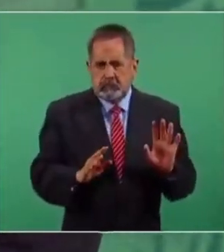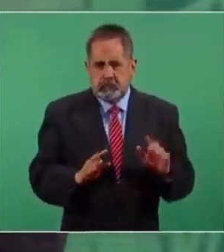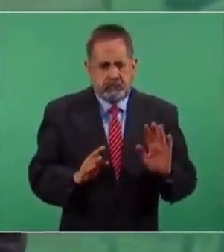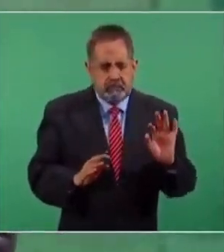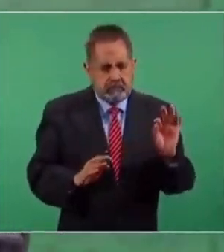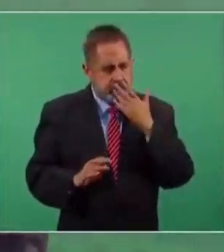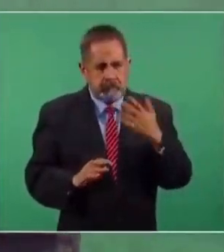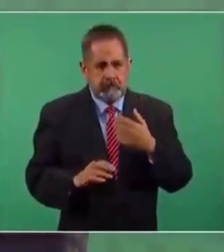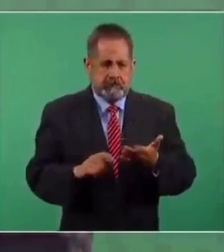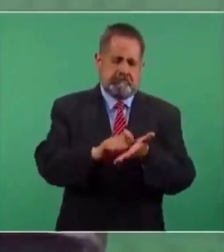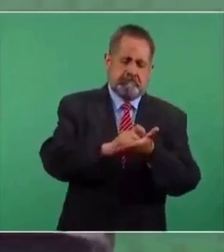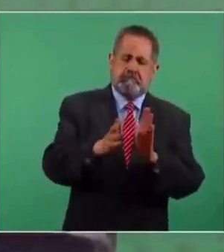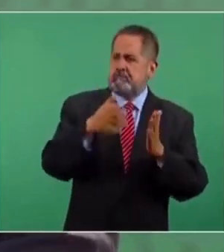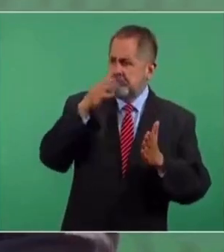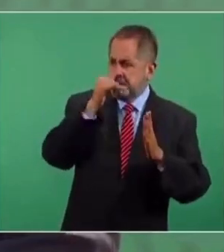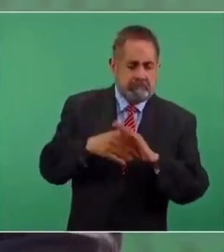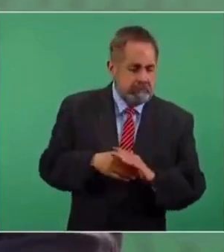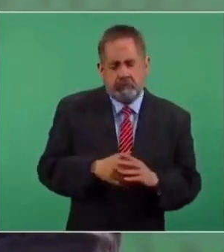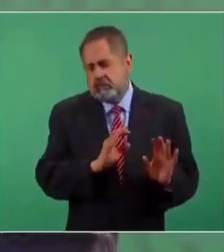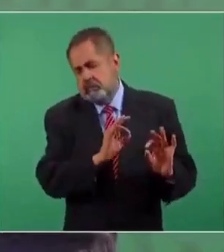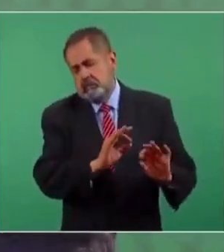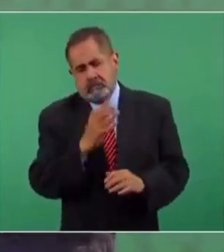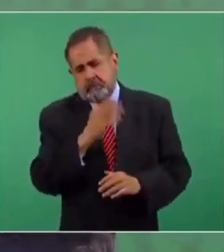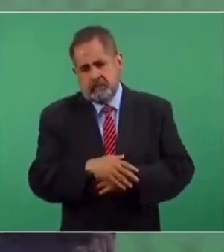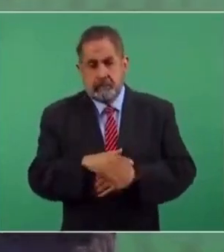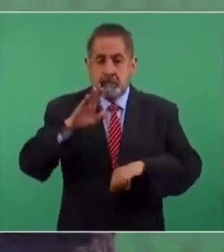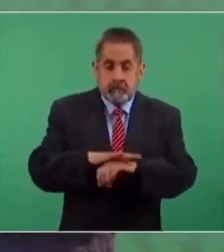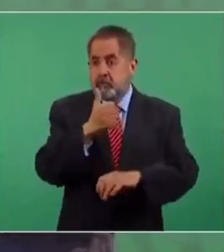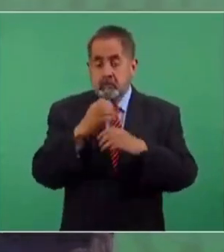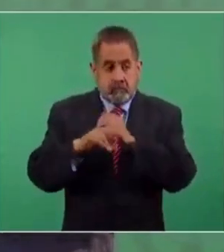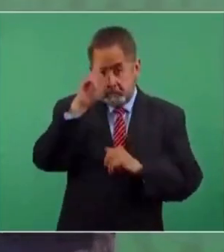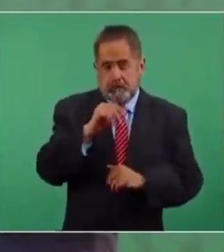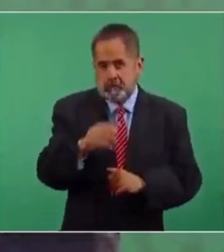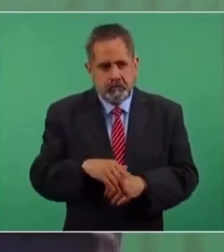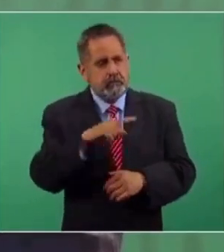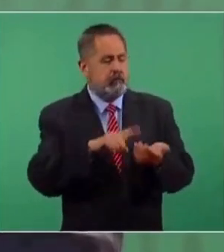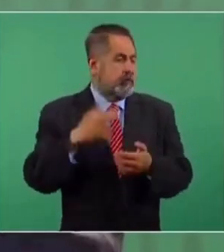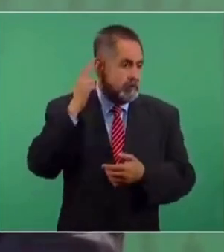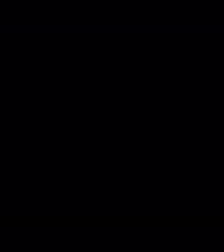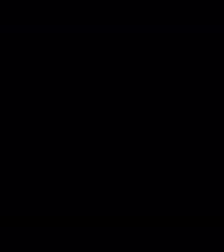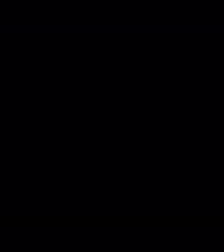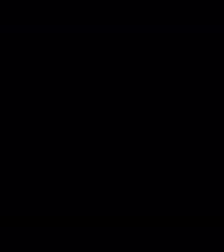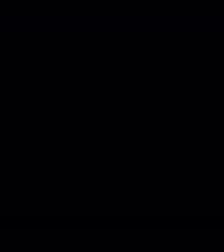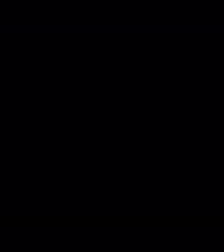pasan de los artículos o de los comentarios en radio, en televisión.